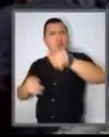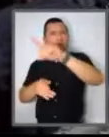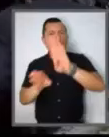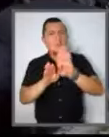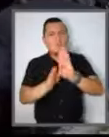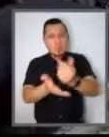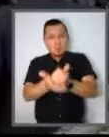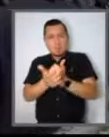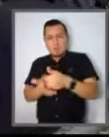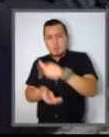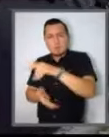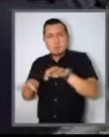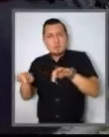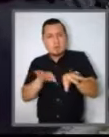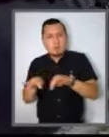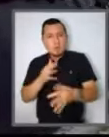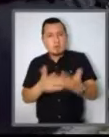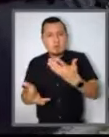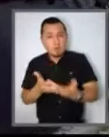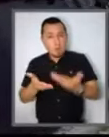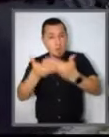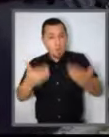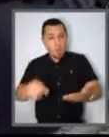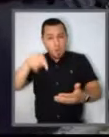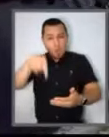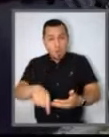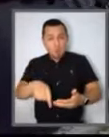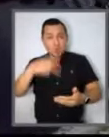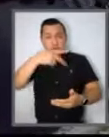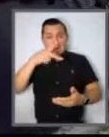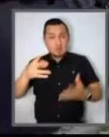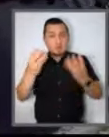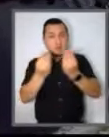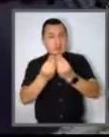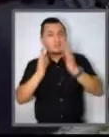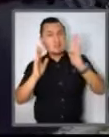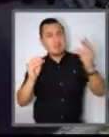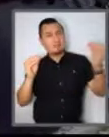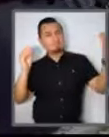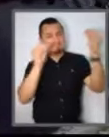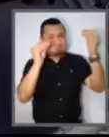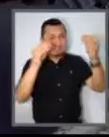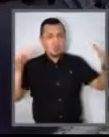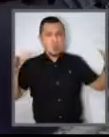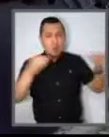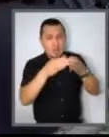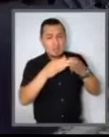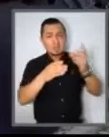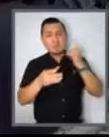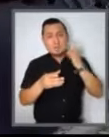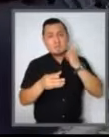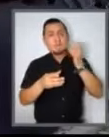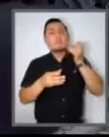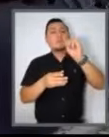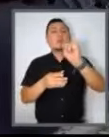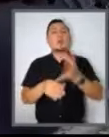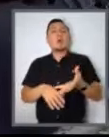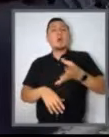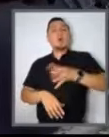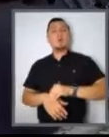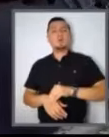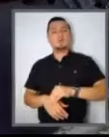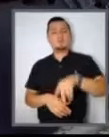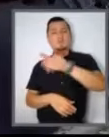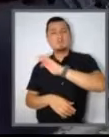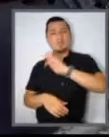los fideicomisos concentre el dinero en la Secretaría de Hacienda y se puedan usar para lo que se le antoje al gobierno. Eso es lo que no